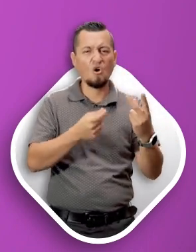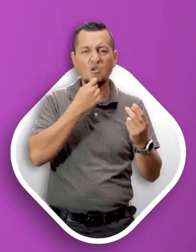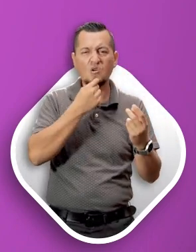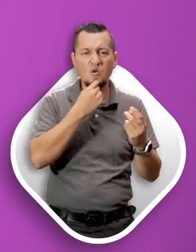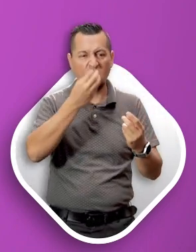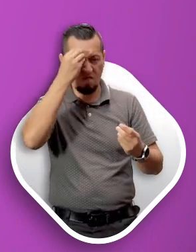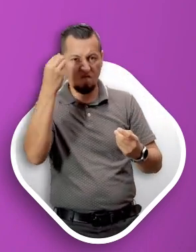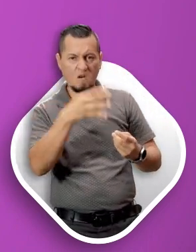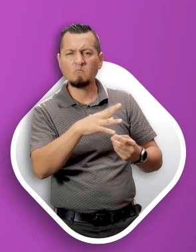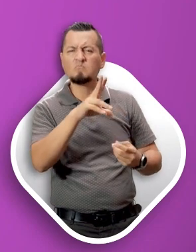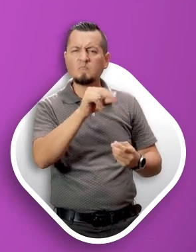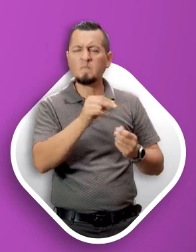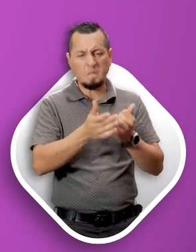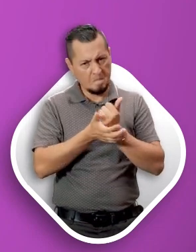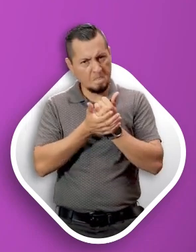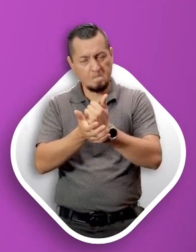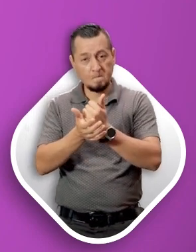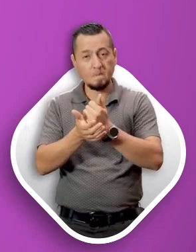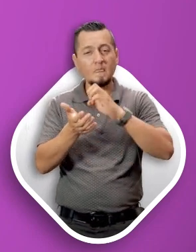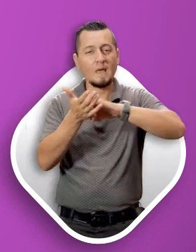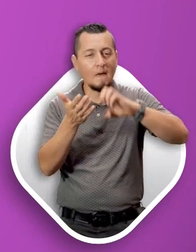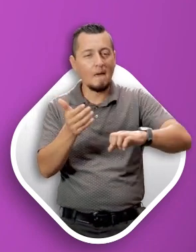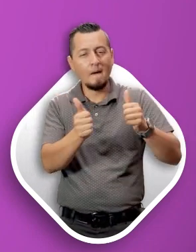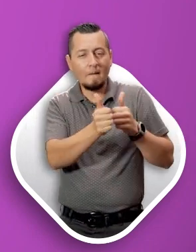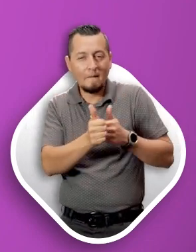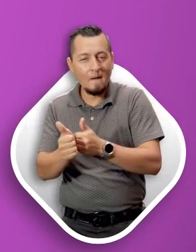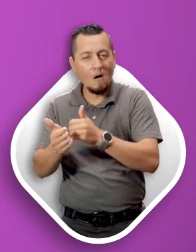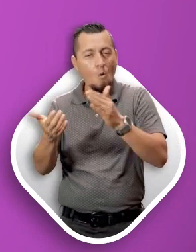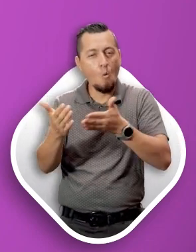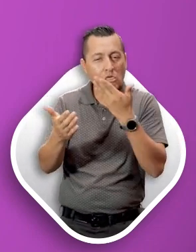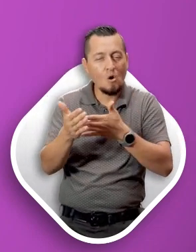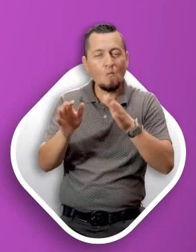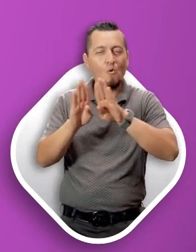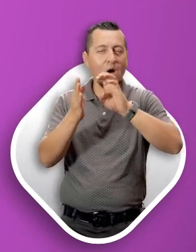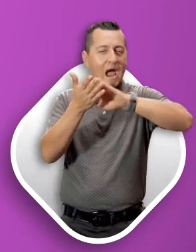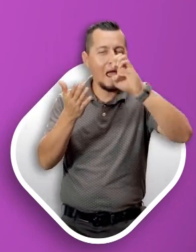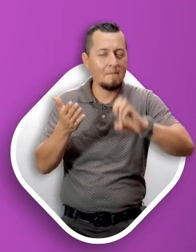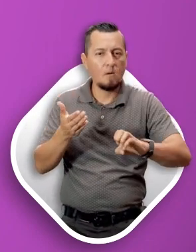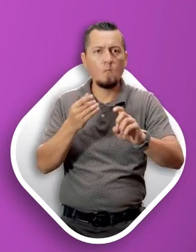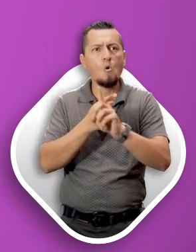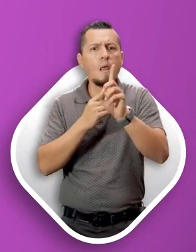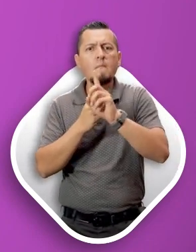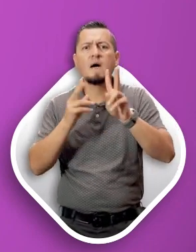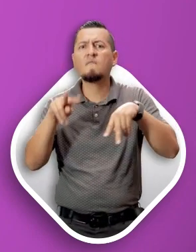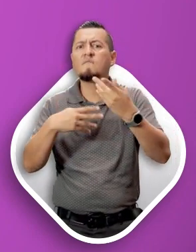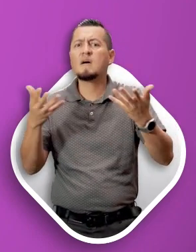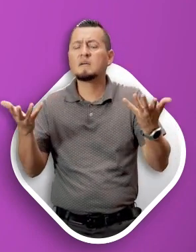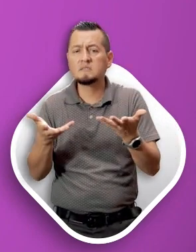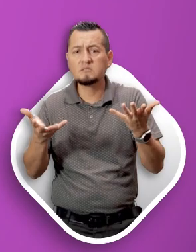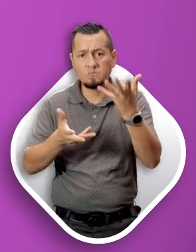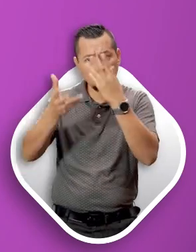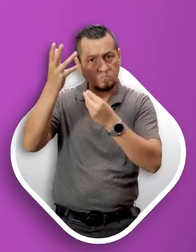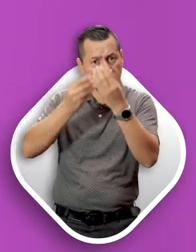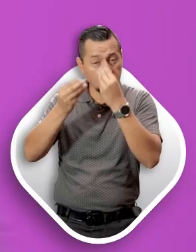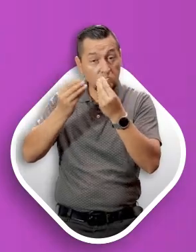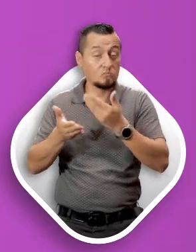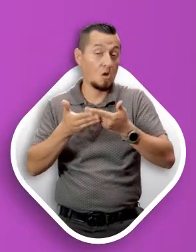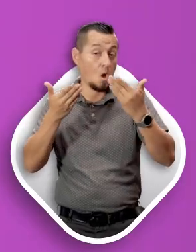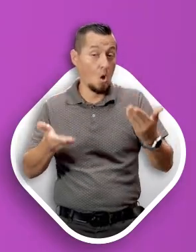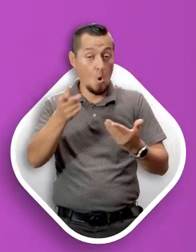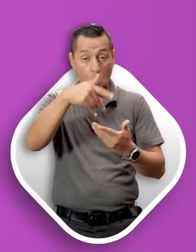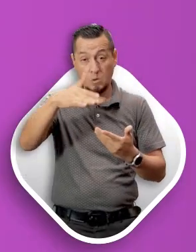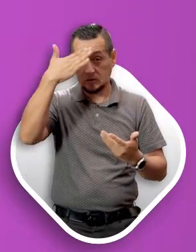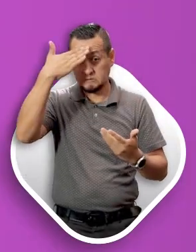compañeros. Con ayuda de la tropa, que fue guiando a nuestros compañeros para resolver el problema con los valores que ya habíamos aprendido.